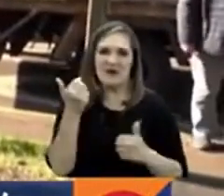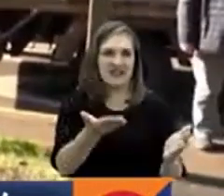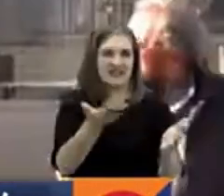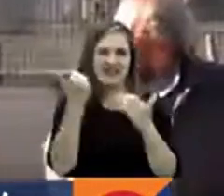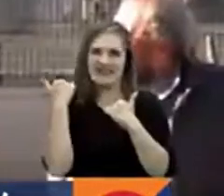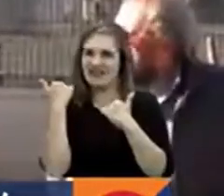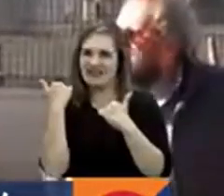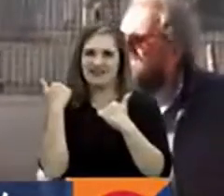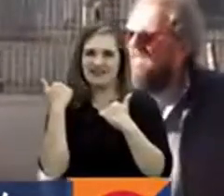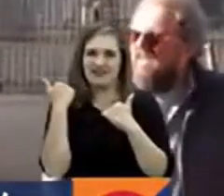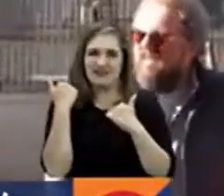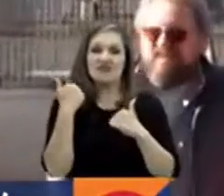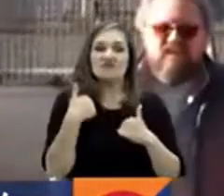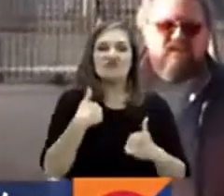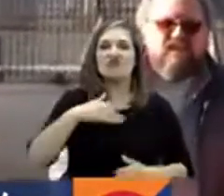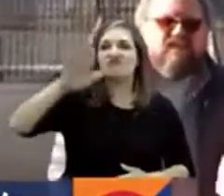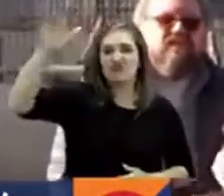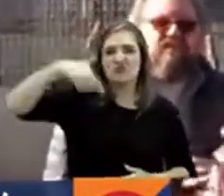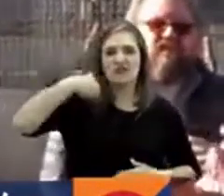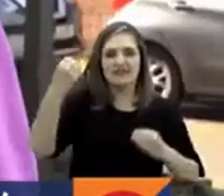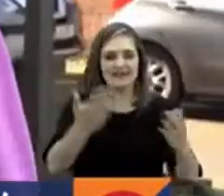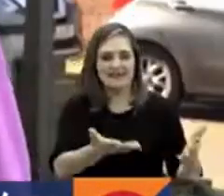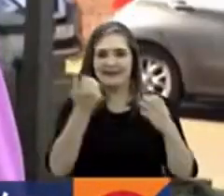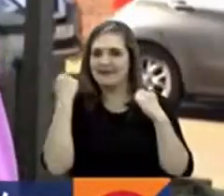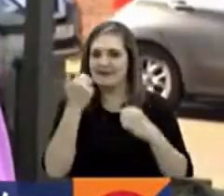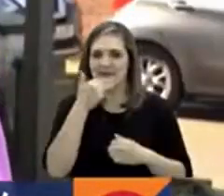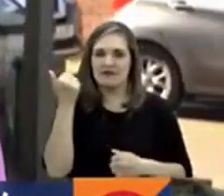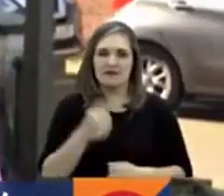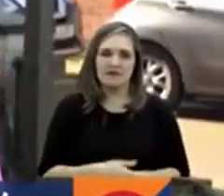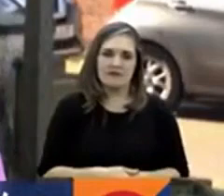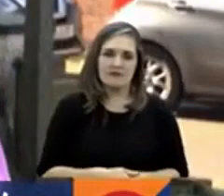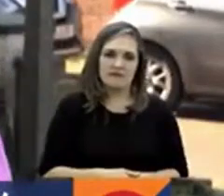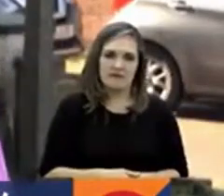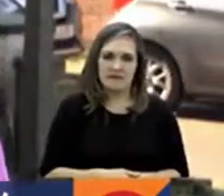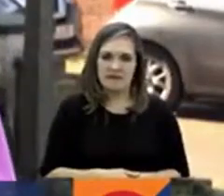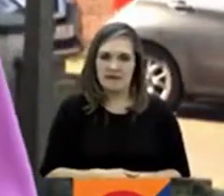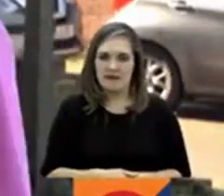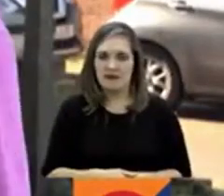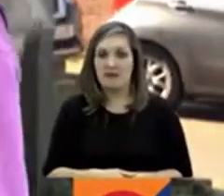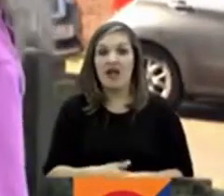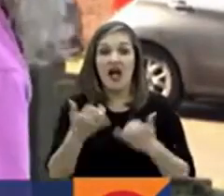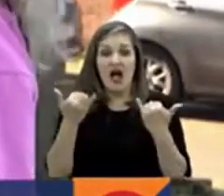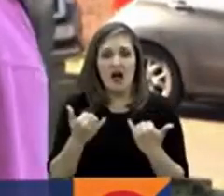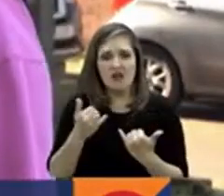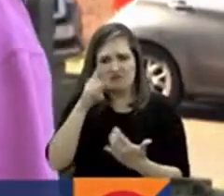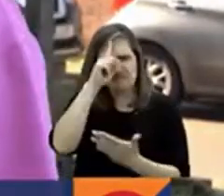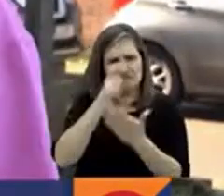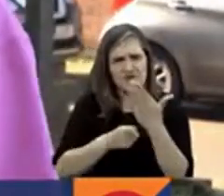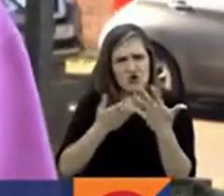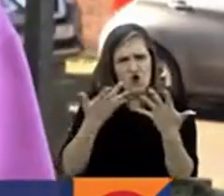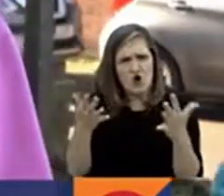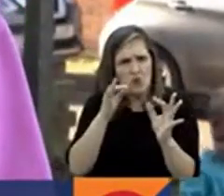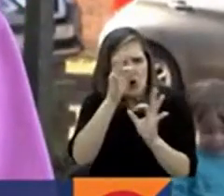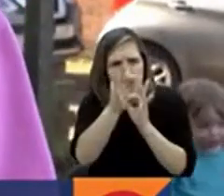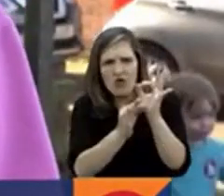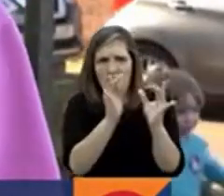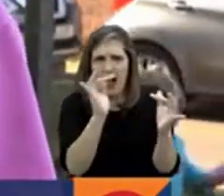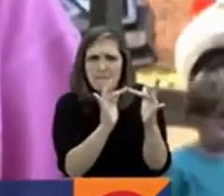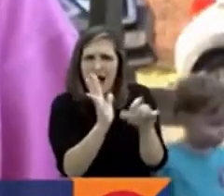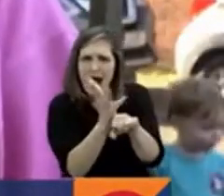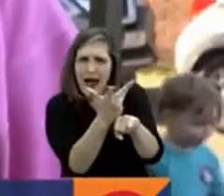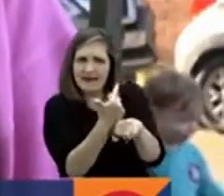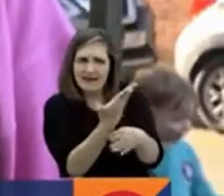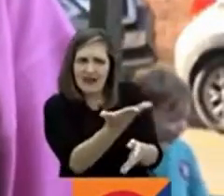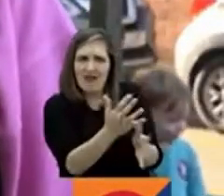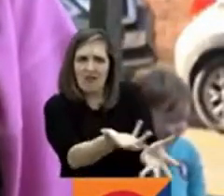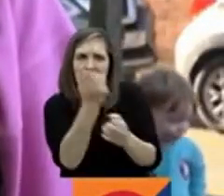Banksy confirmara su autoría. Creo que el ayuntamiento tiene que pensar cómo va a proteger esto, porque es arte,